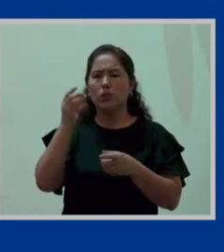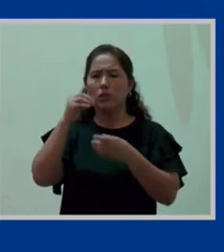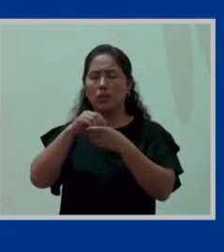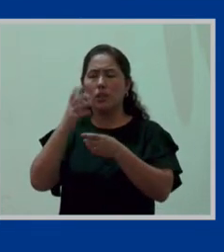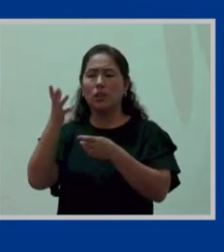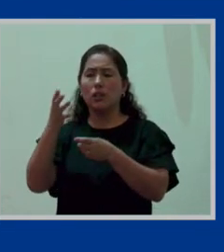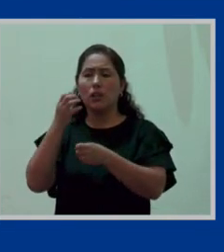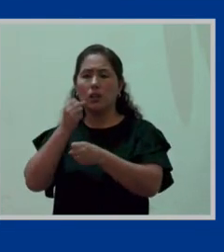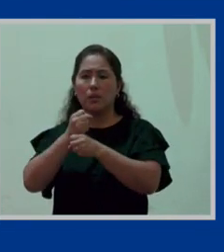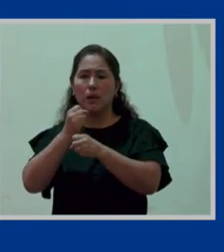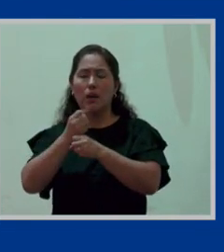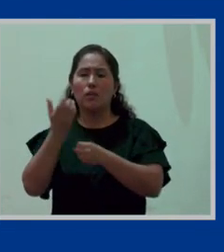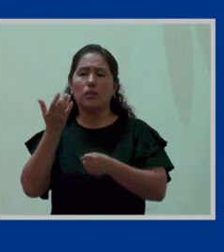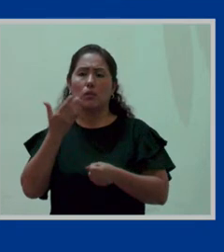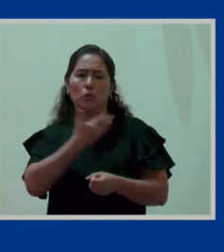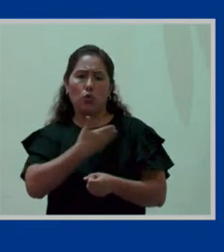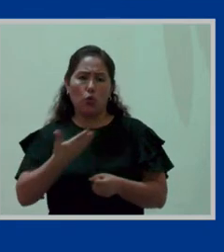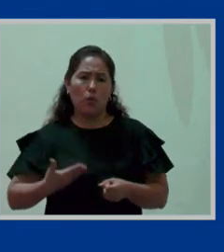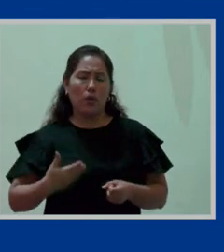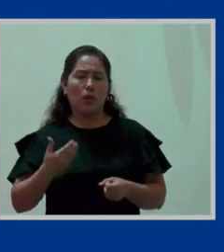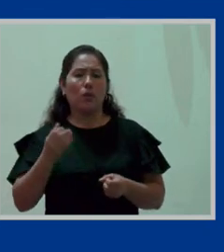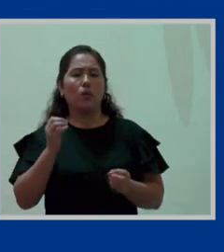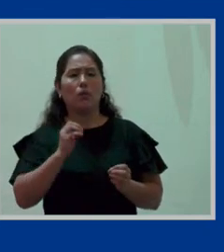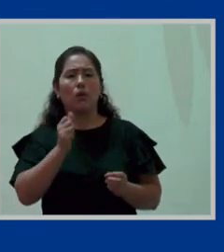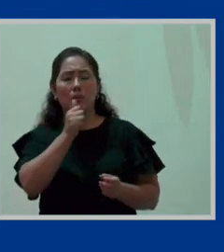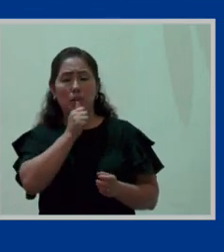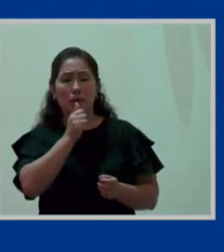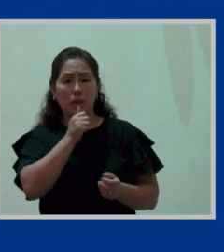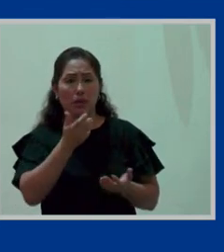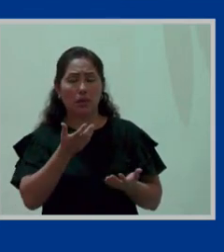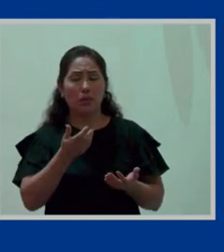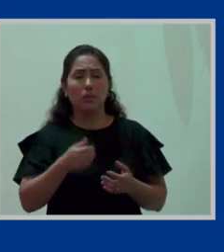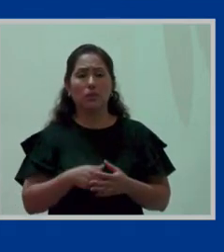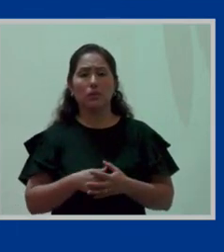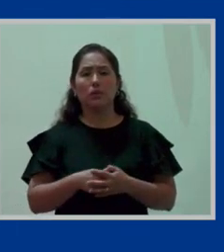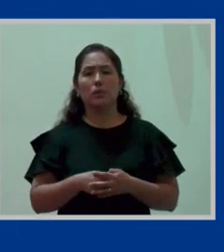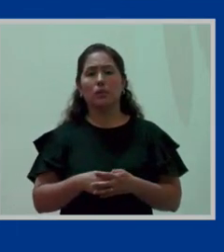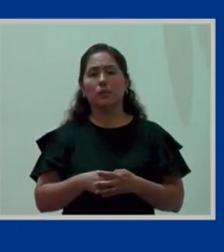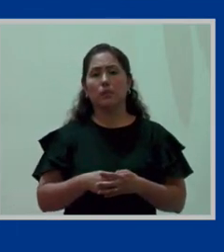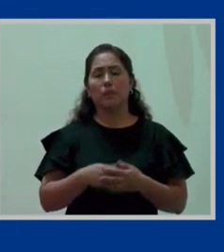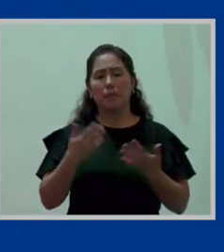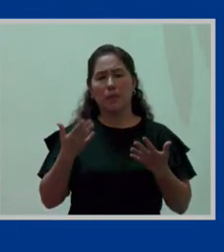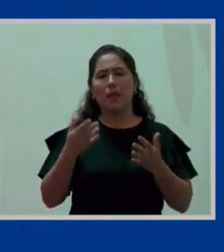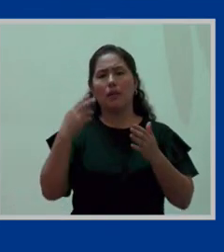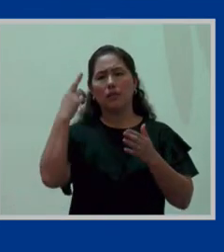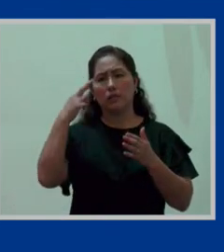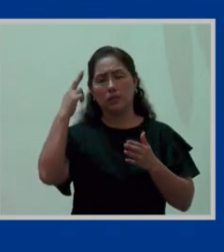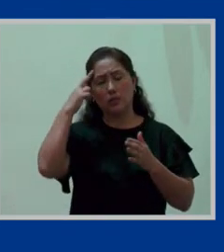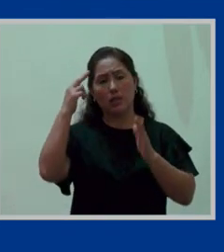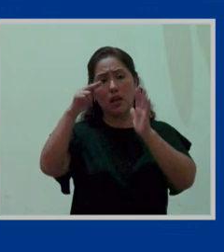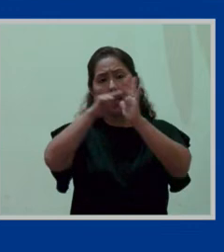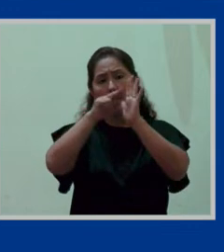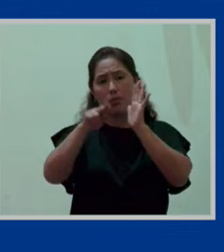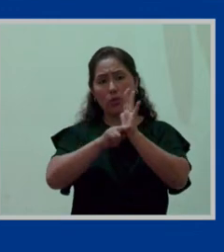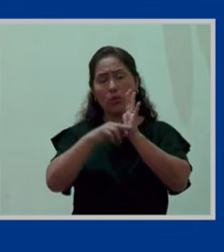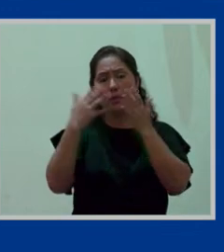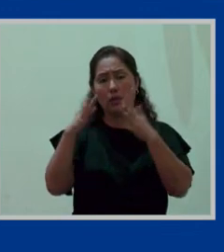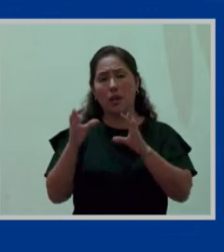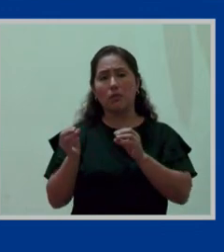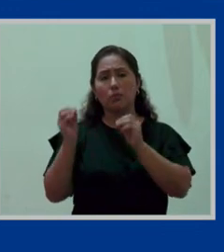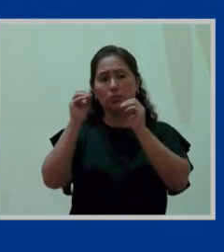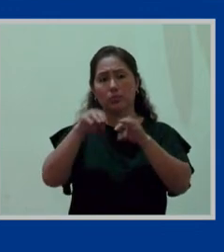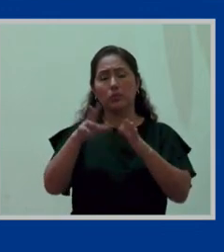público-privado, no es recomendable. Es por eso que la norma, el decreto supremo, que es el